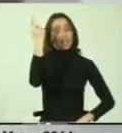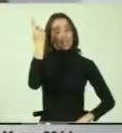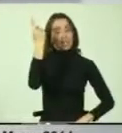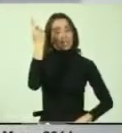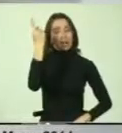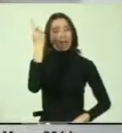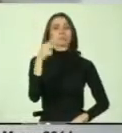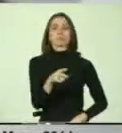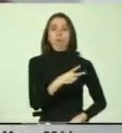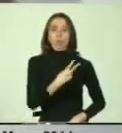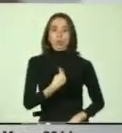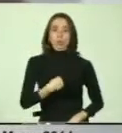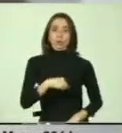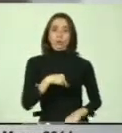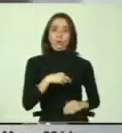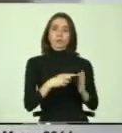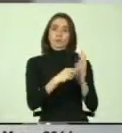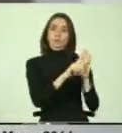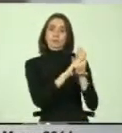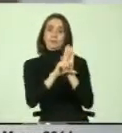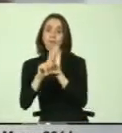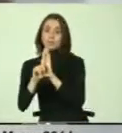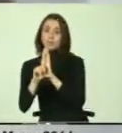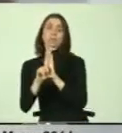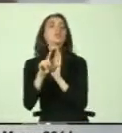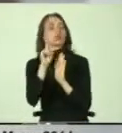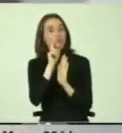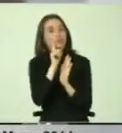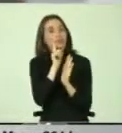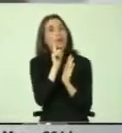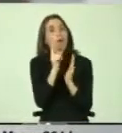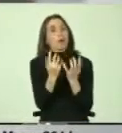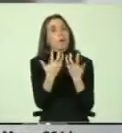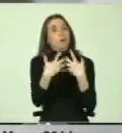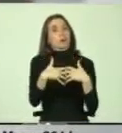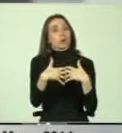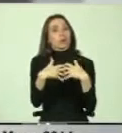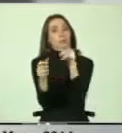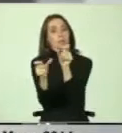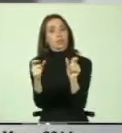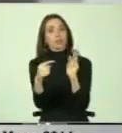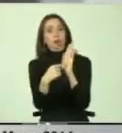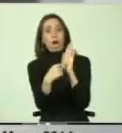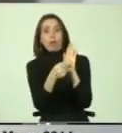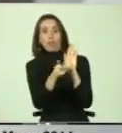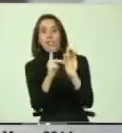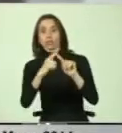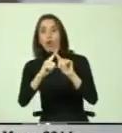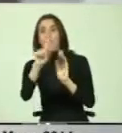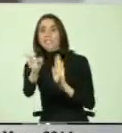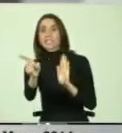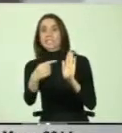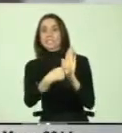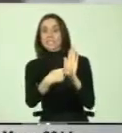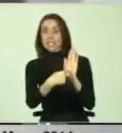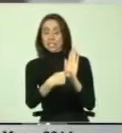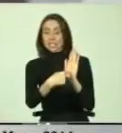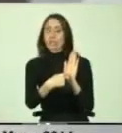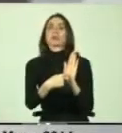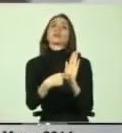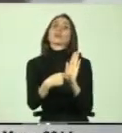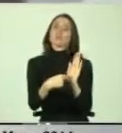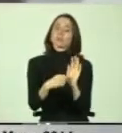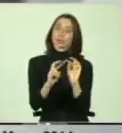Si bien nuestros ordenamientos jurídicos contemplan mecanismos para que las personas puedan exigir estos derechos, en lo que dice